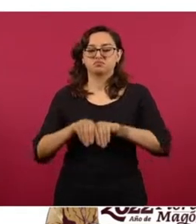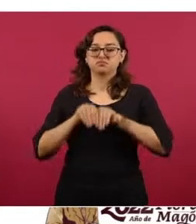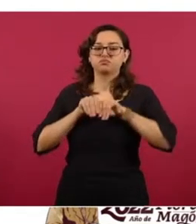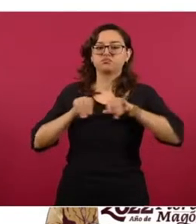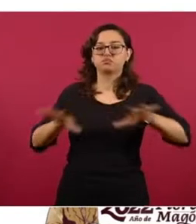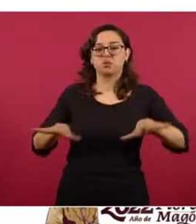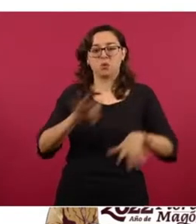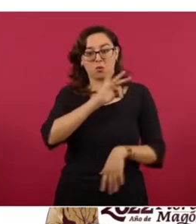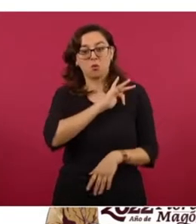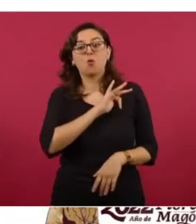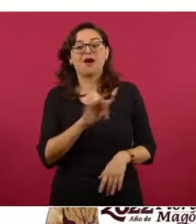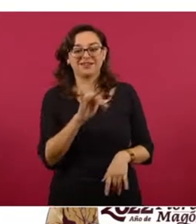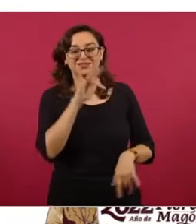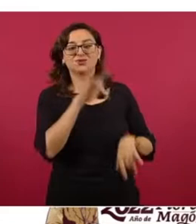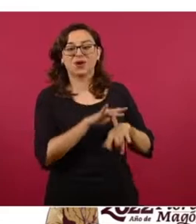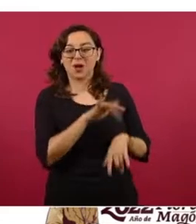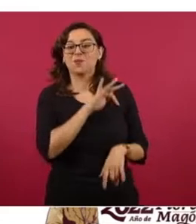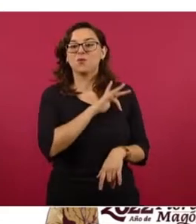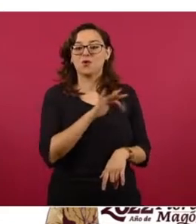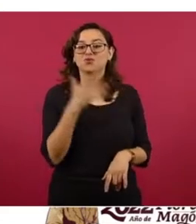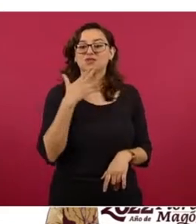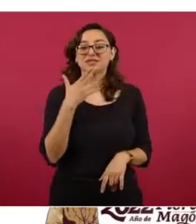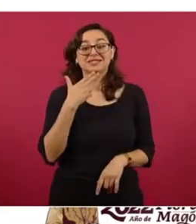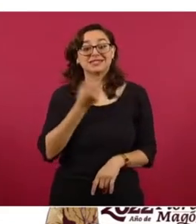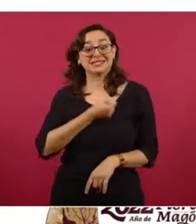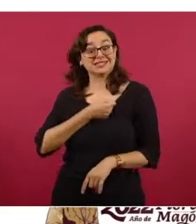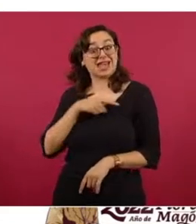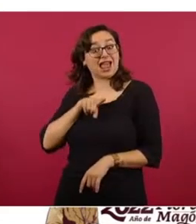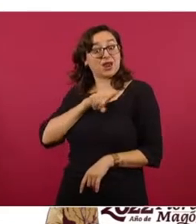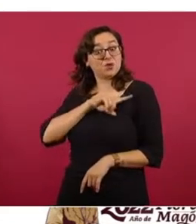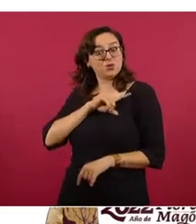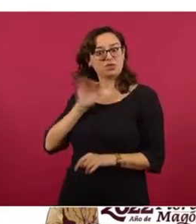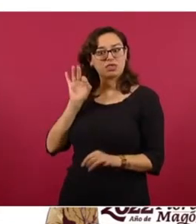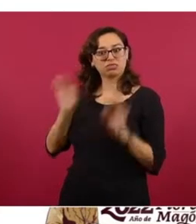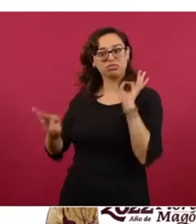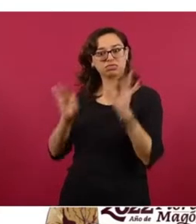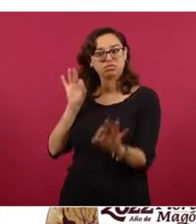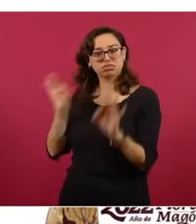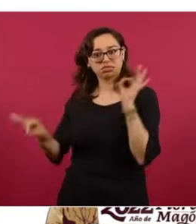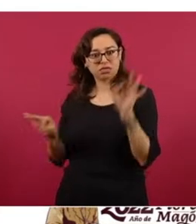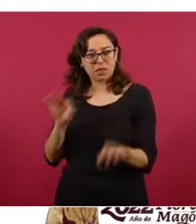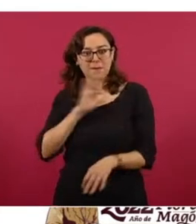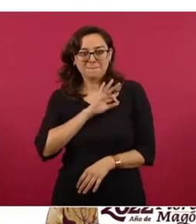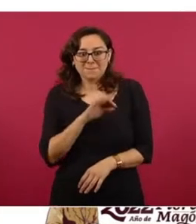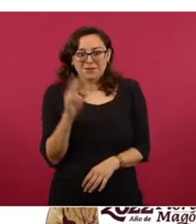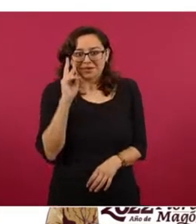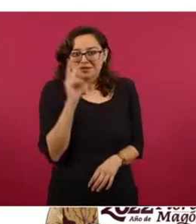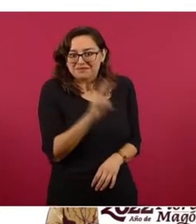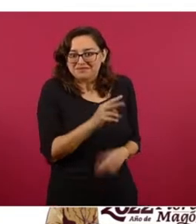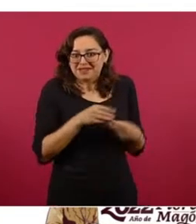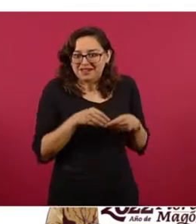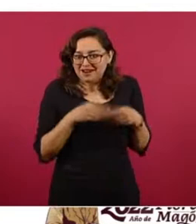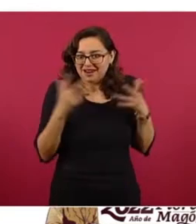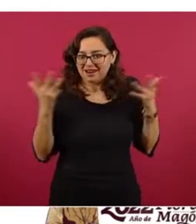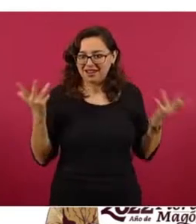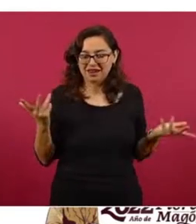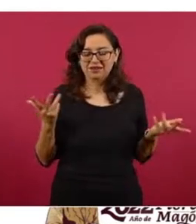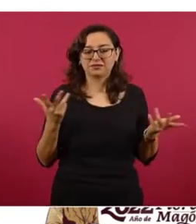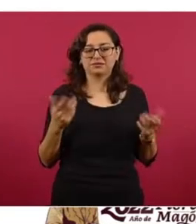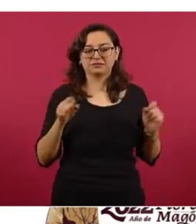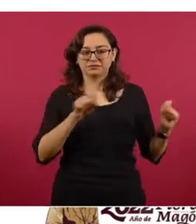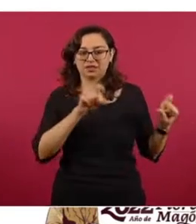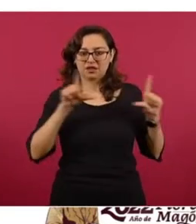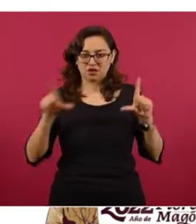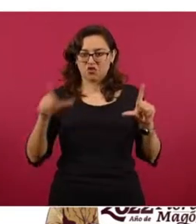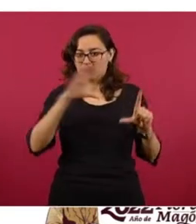producto saludable. Pero la orientación a niñas y a niños es palpable. Estas fotos que presento ahí las traje